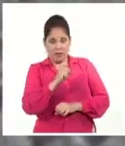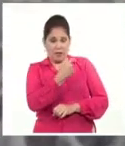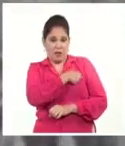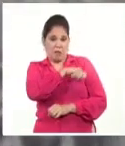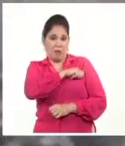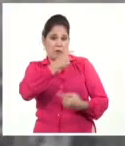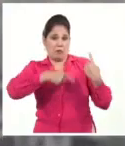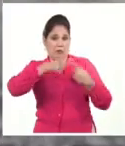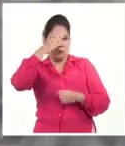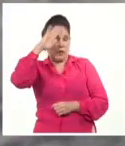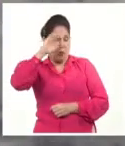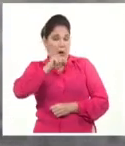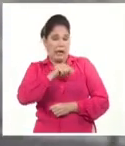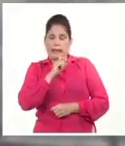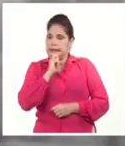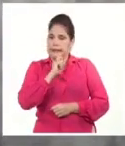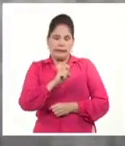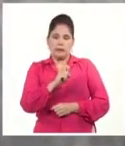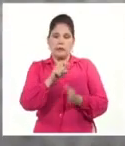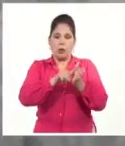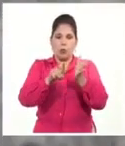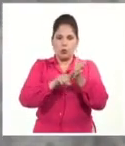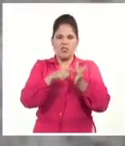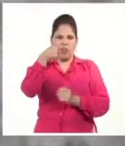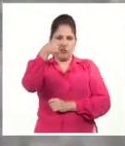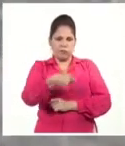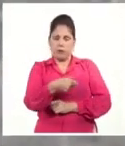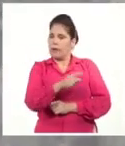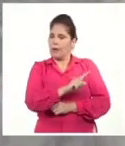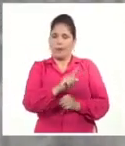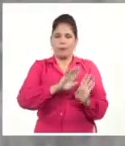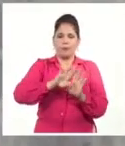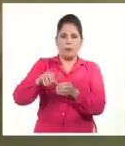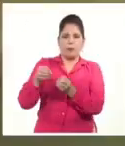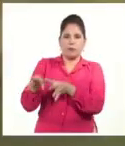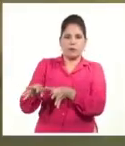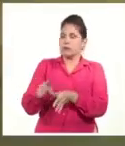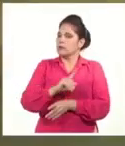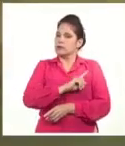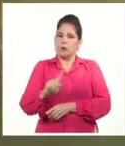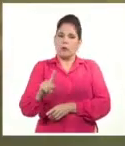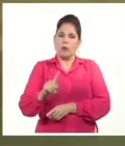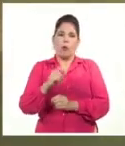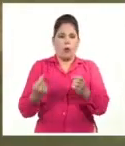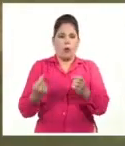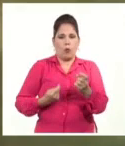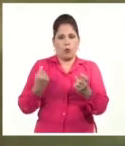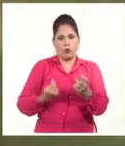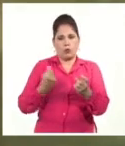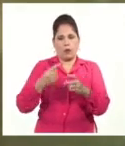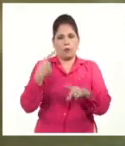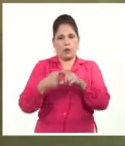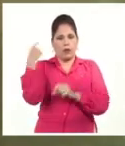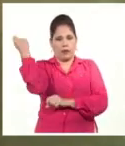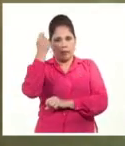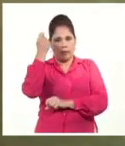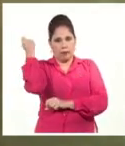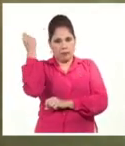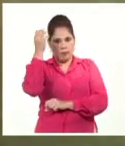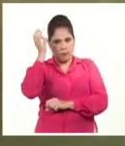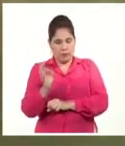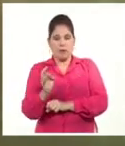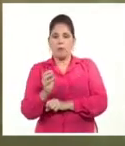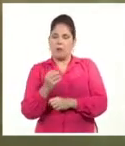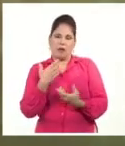corrompida donde eran ignorados la justicia y peor aún, los derechos humanos. Fue entonces cuando hizo gala de sus